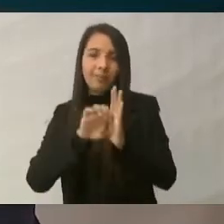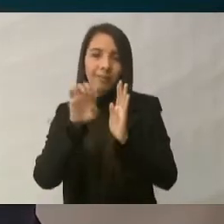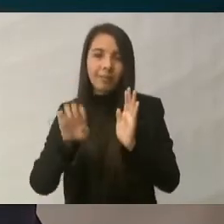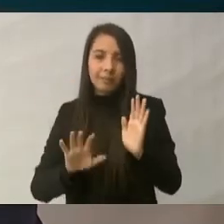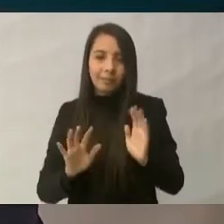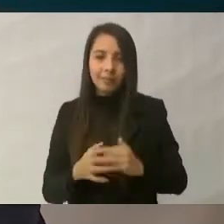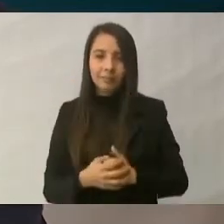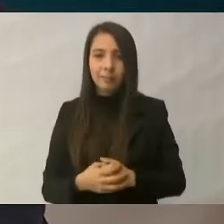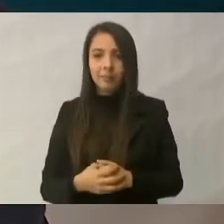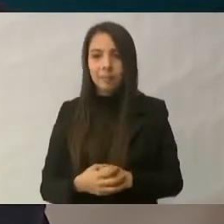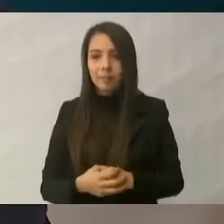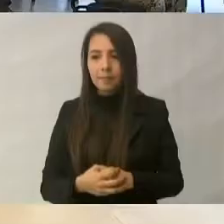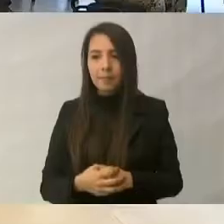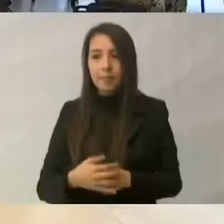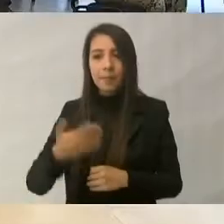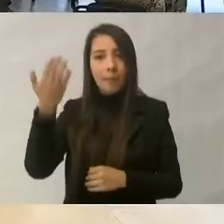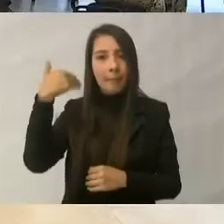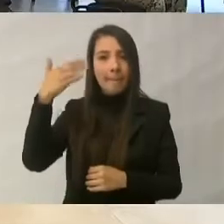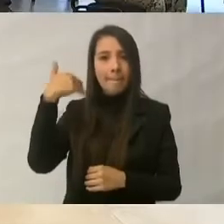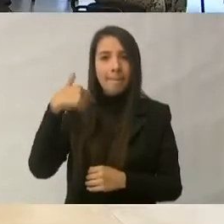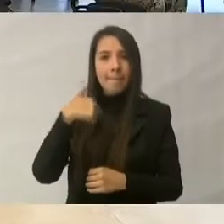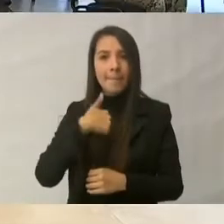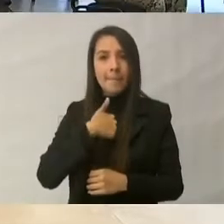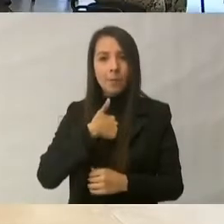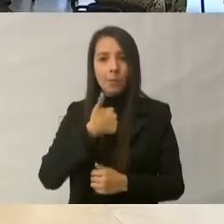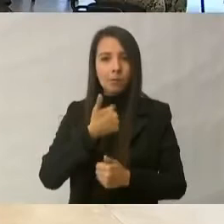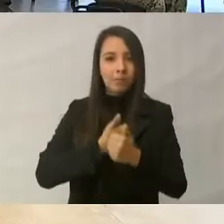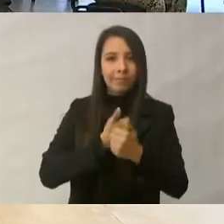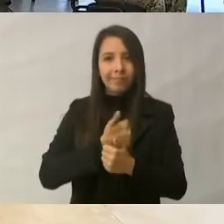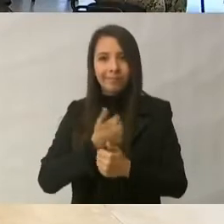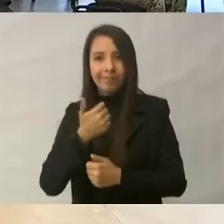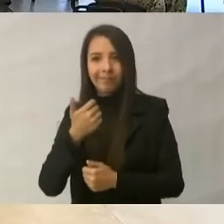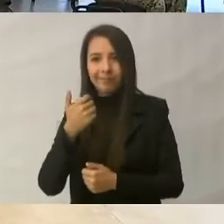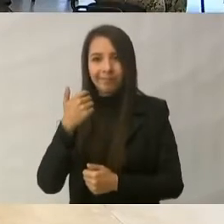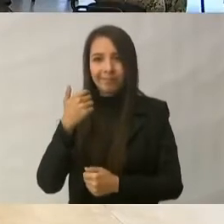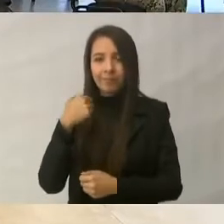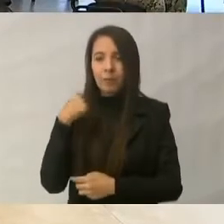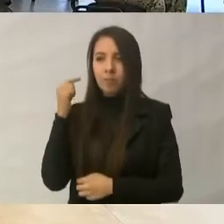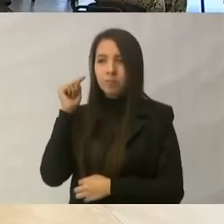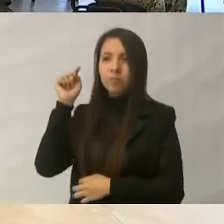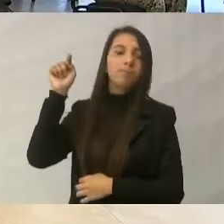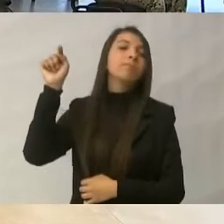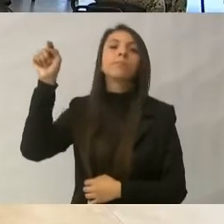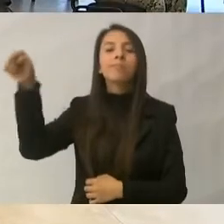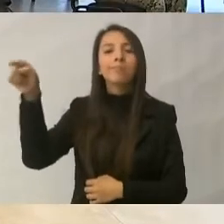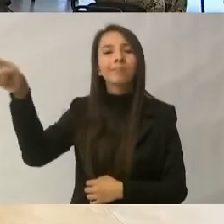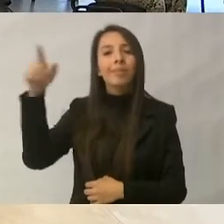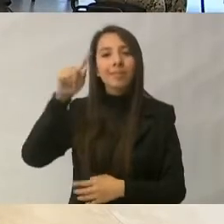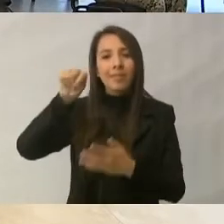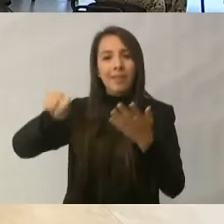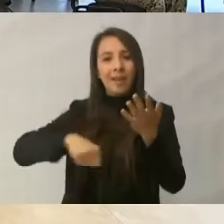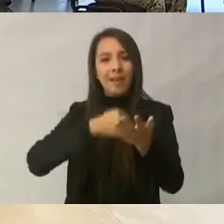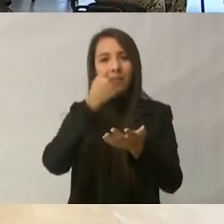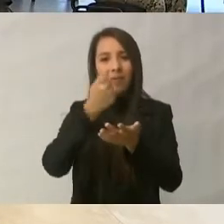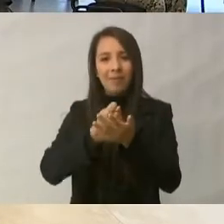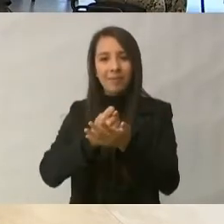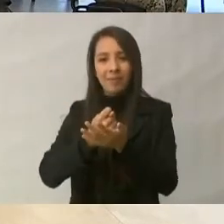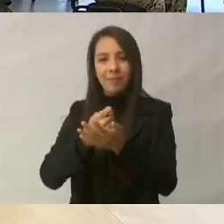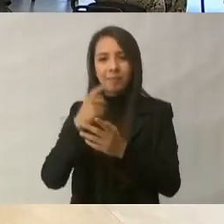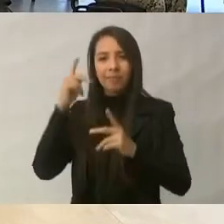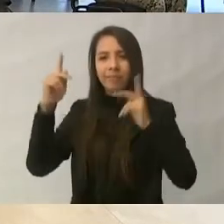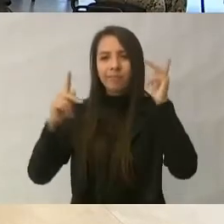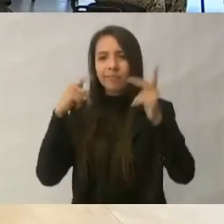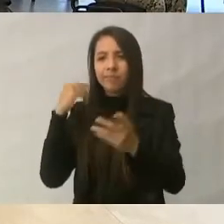Cuando estuve en campaña, visité una maquiladora en Tamaulipas y me